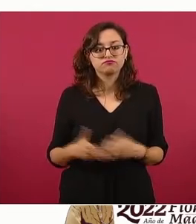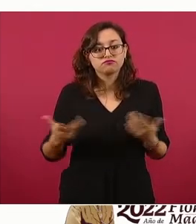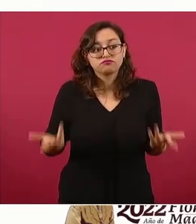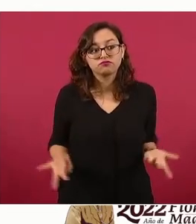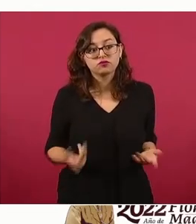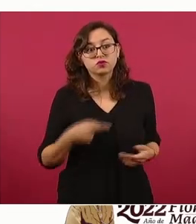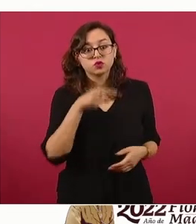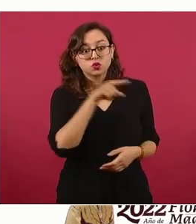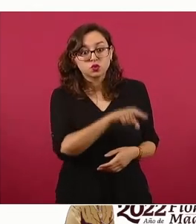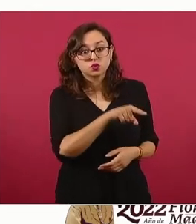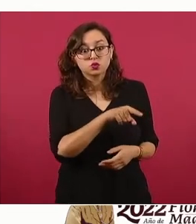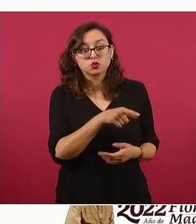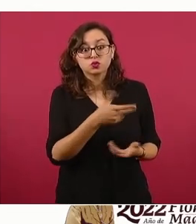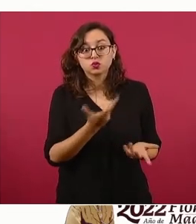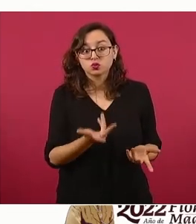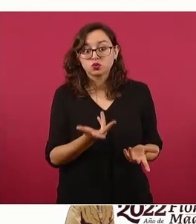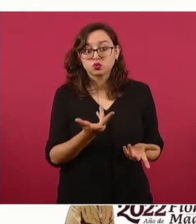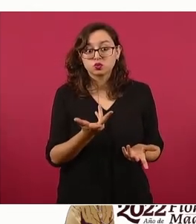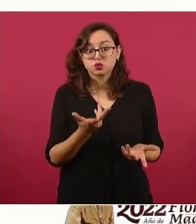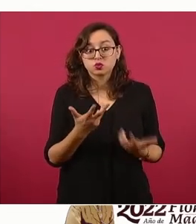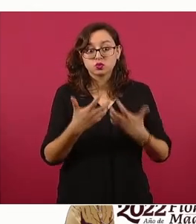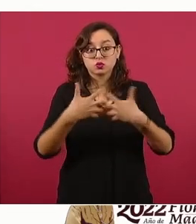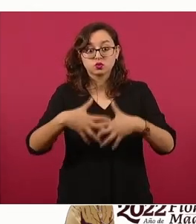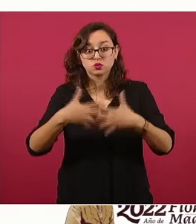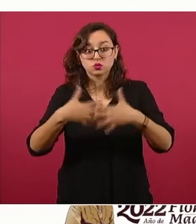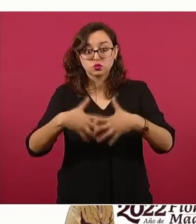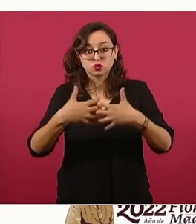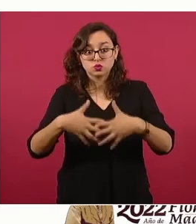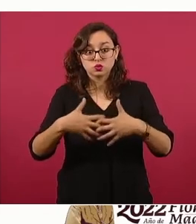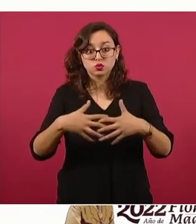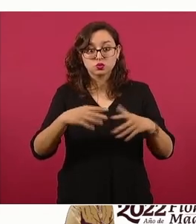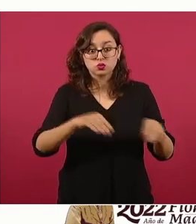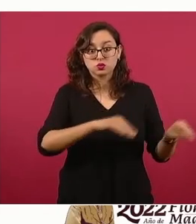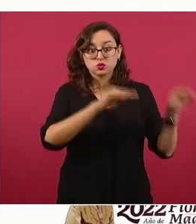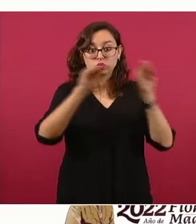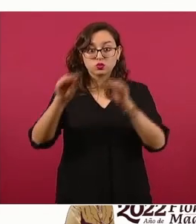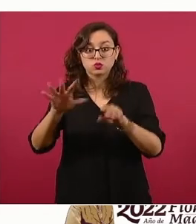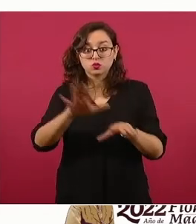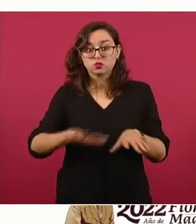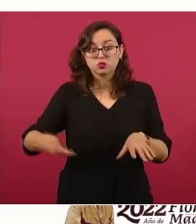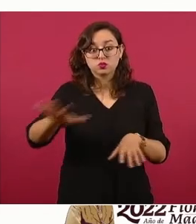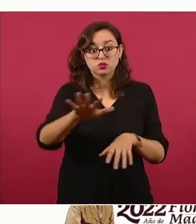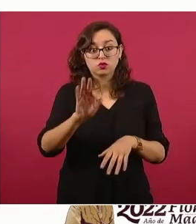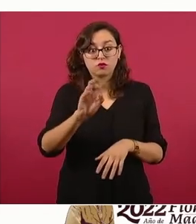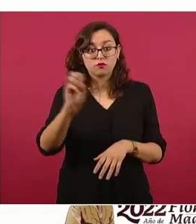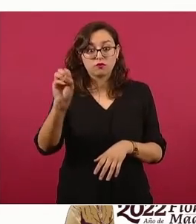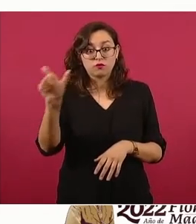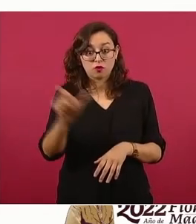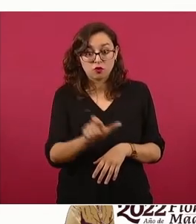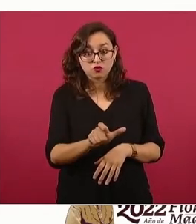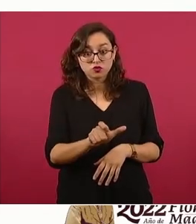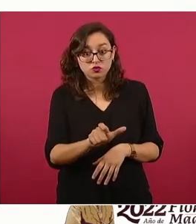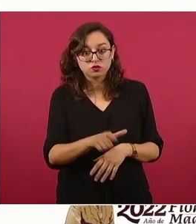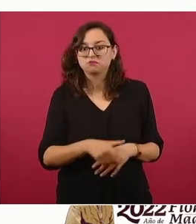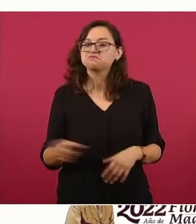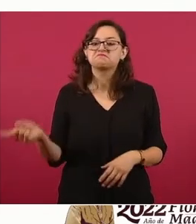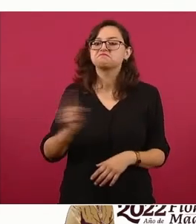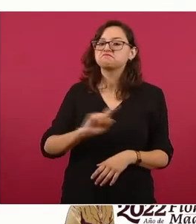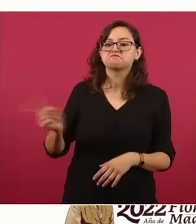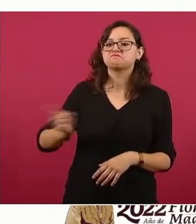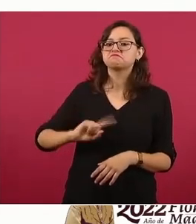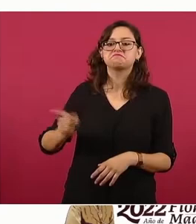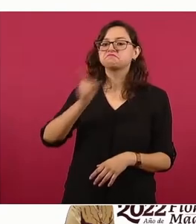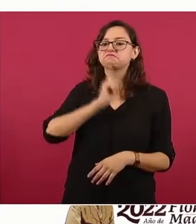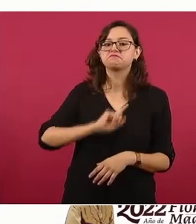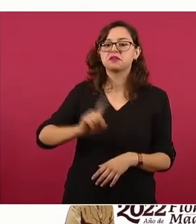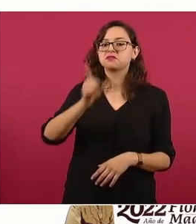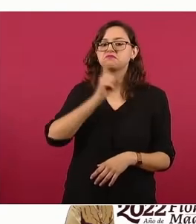apoyando que la refinería bicentenario se fuera a Salamanca, a territorios de Vicente Fox. No es cierto, eso son mentiras, no